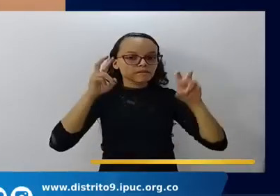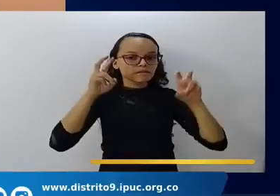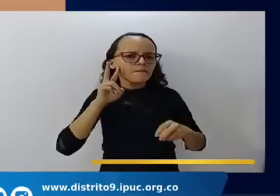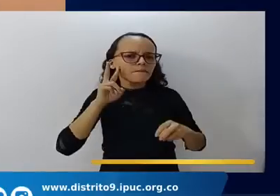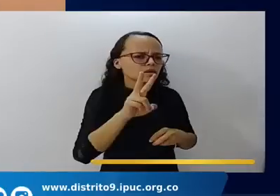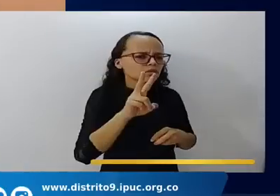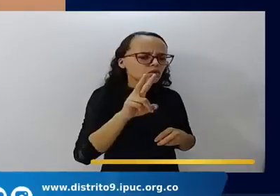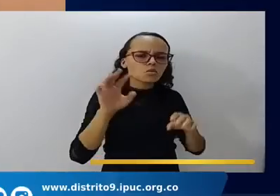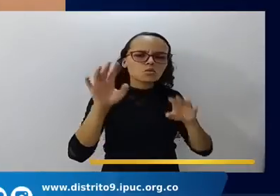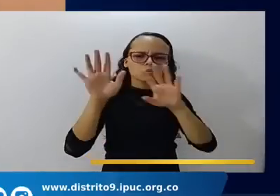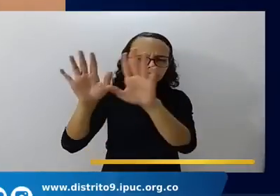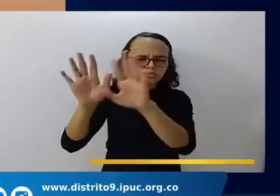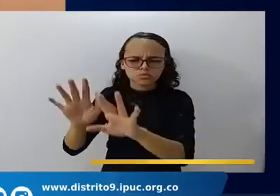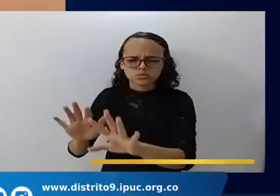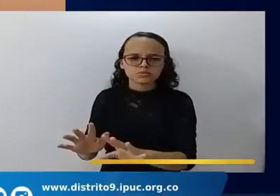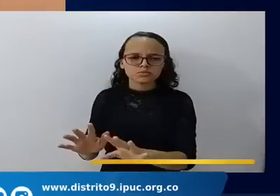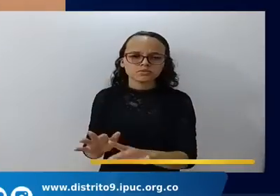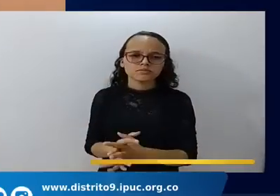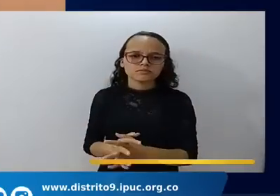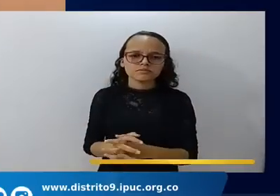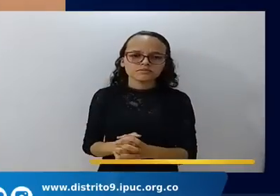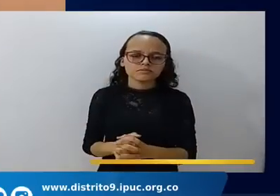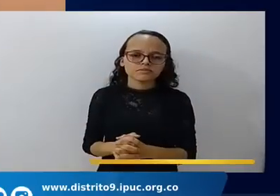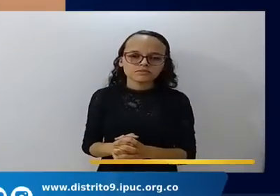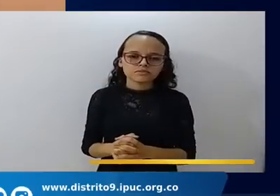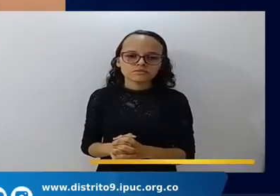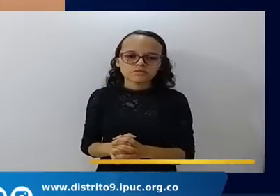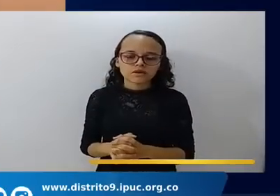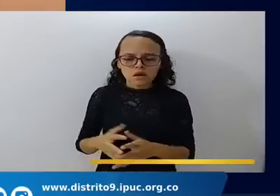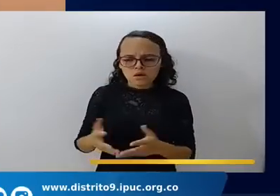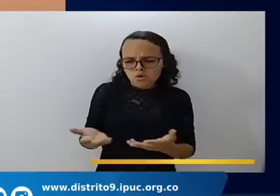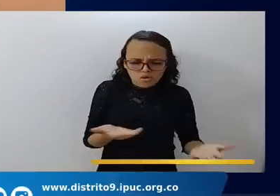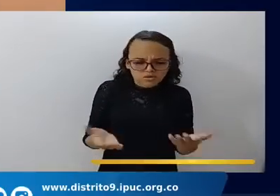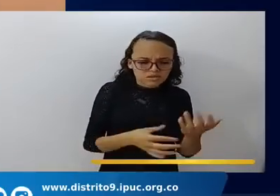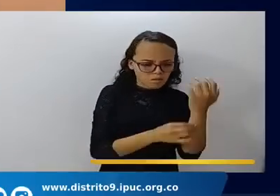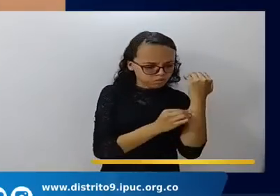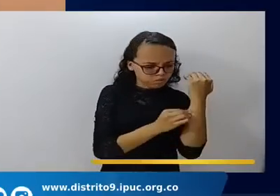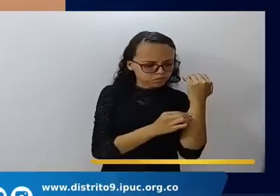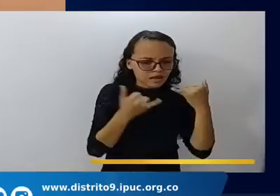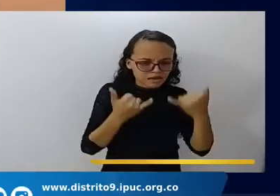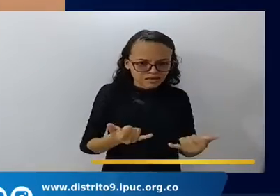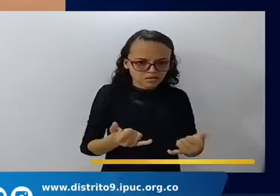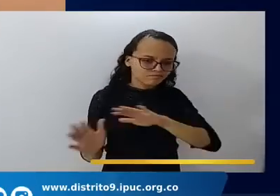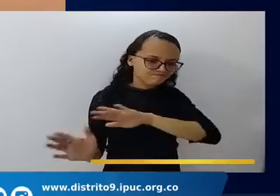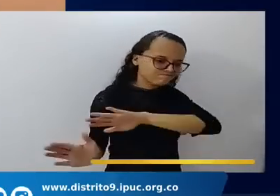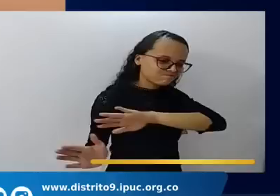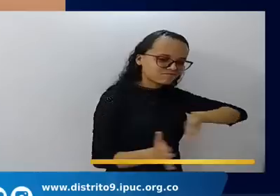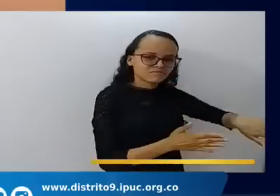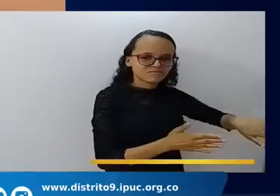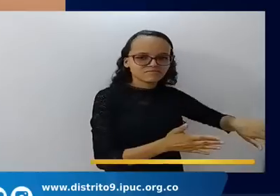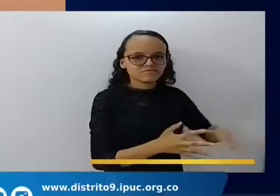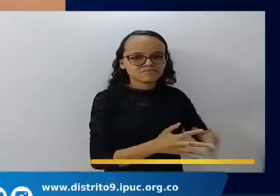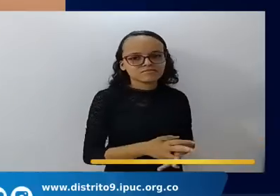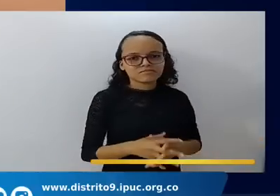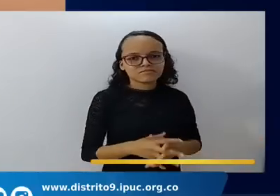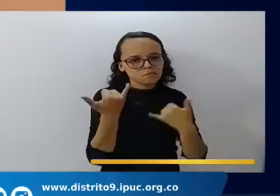las cosas que se ven, sino las que no se ven. Pues las cosas que se ven son temporales, son pasajeras.